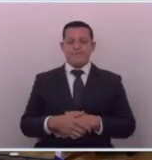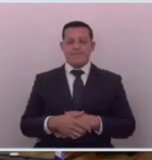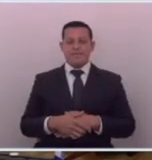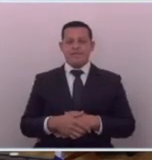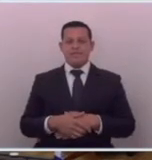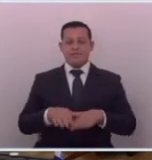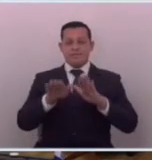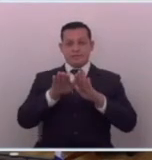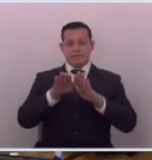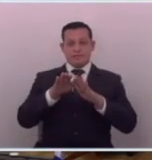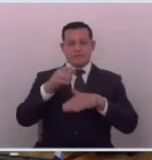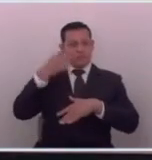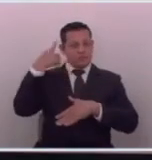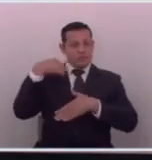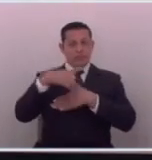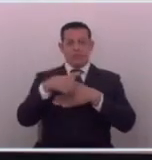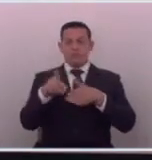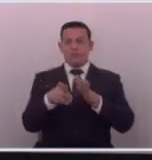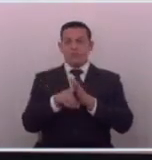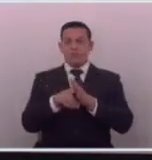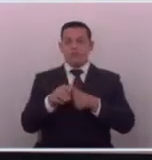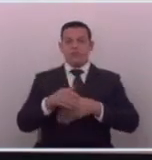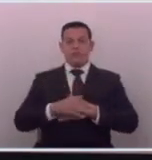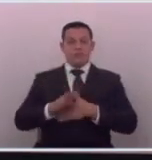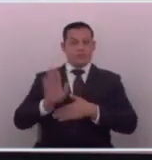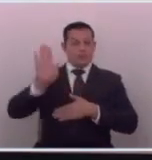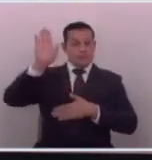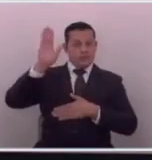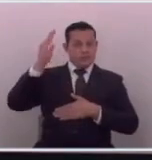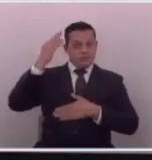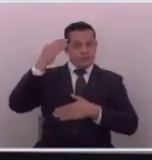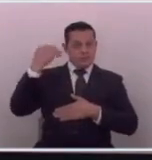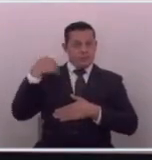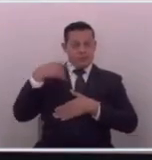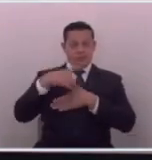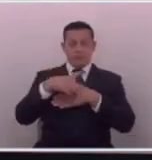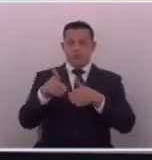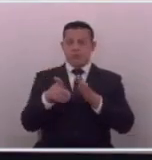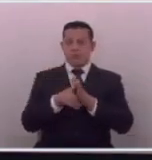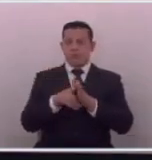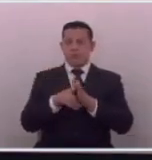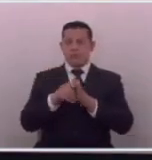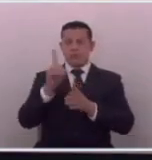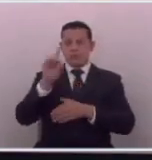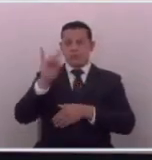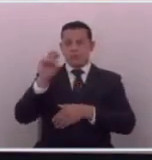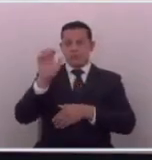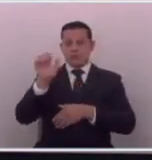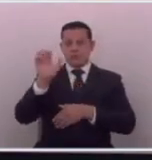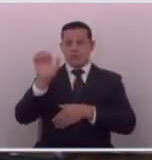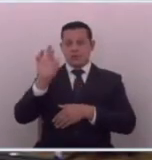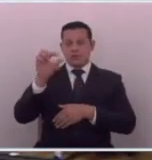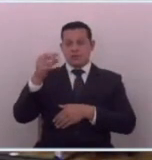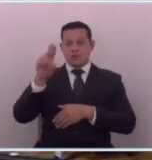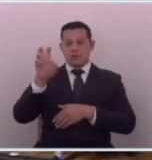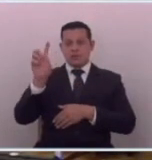gracias diputado tiene la palabra la diputada Dina Argueta